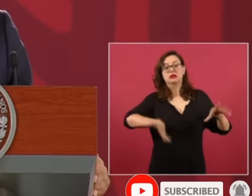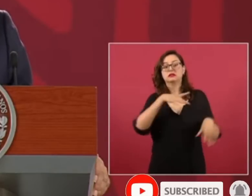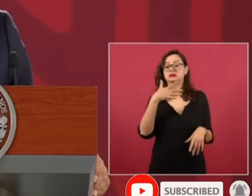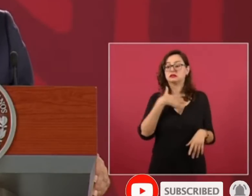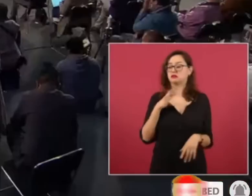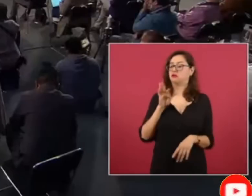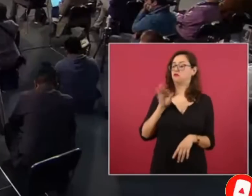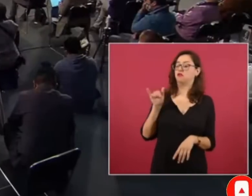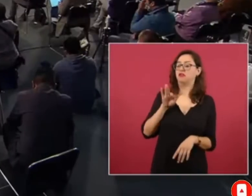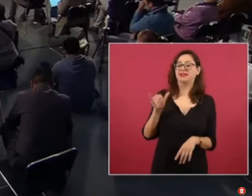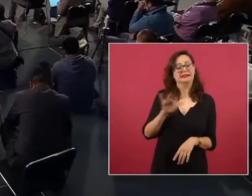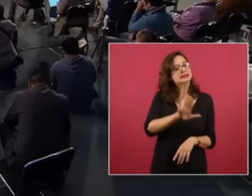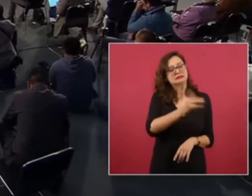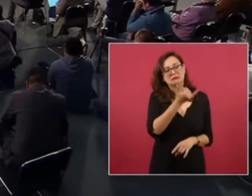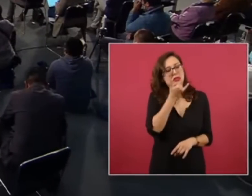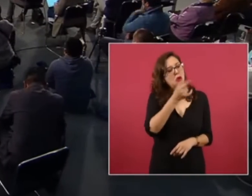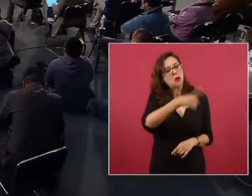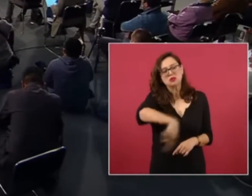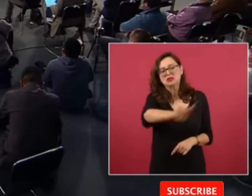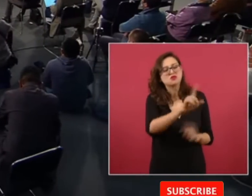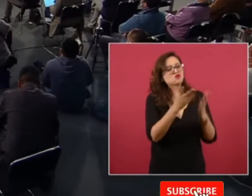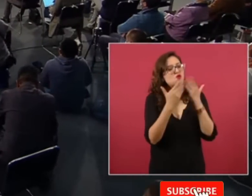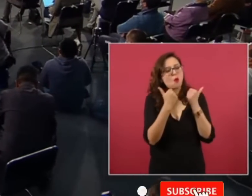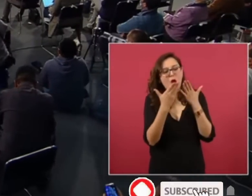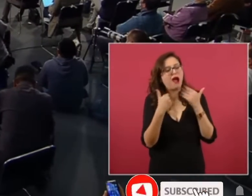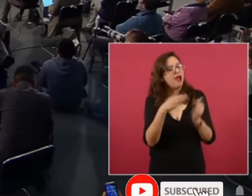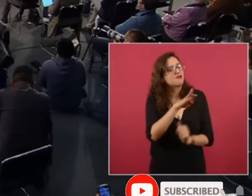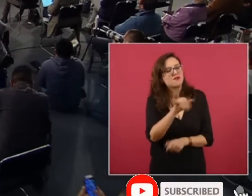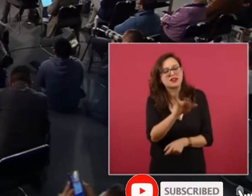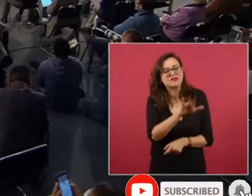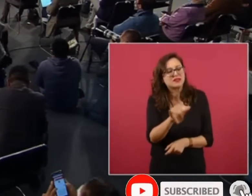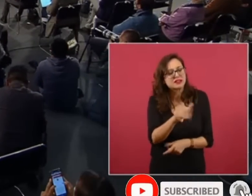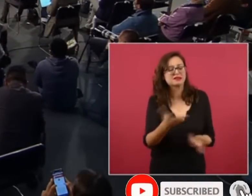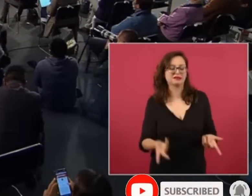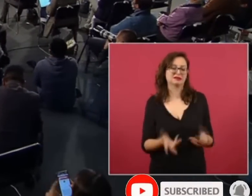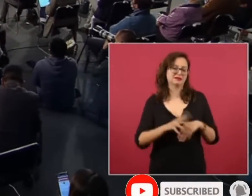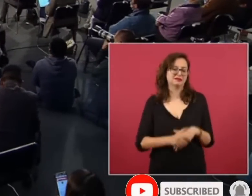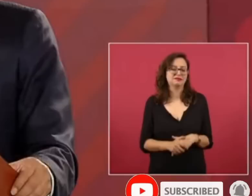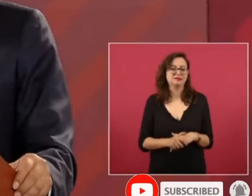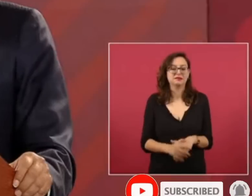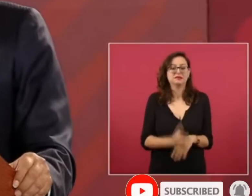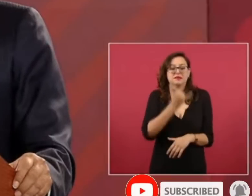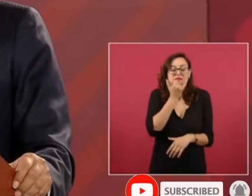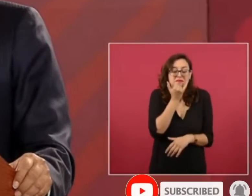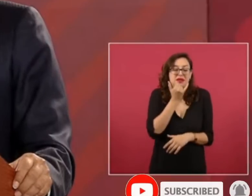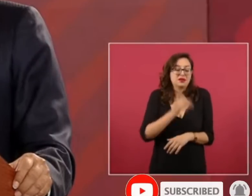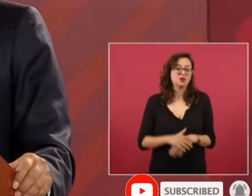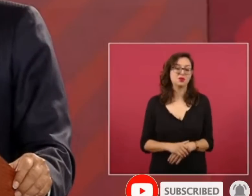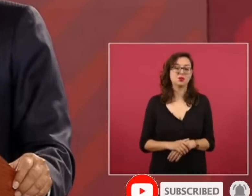porque para hacer fifí como dicen en Veracruz